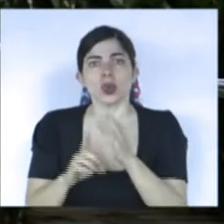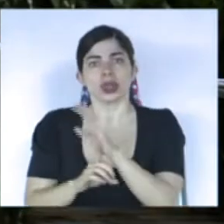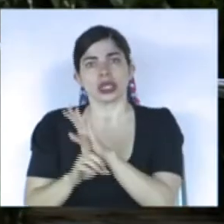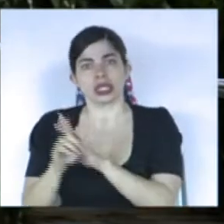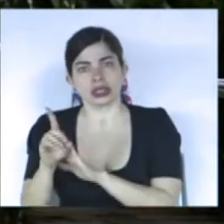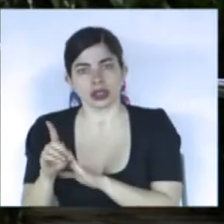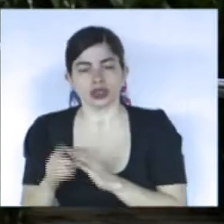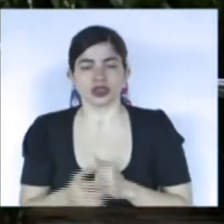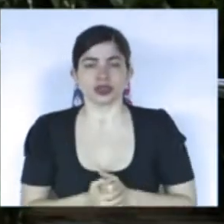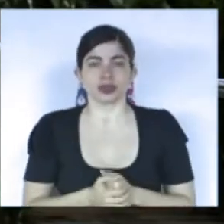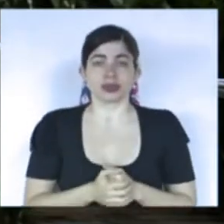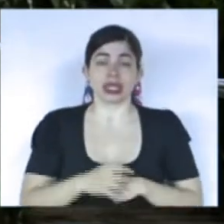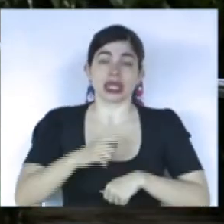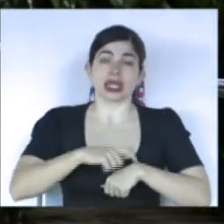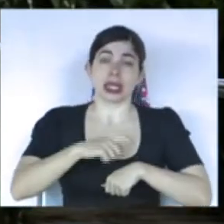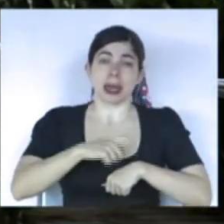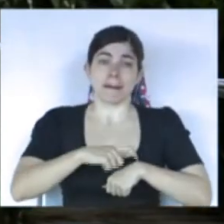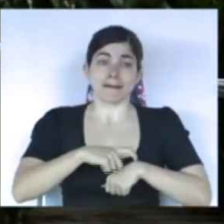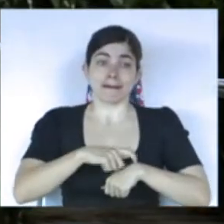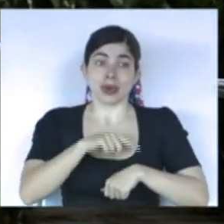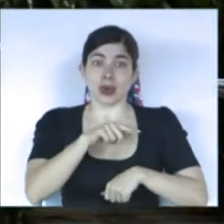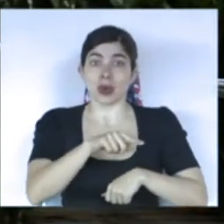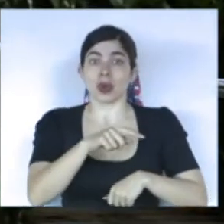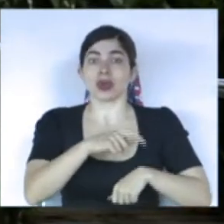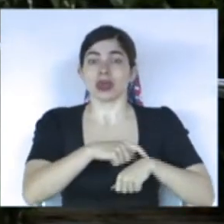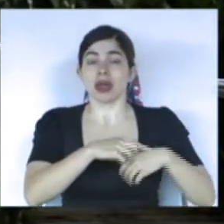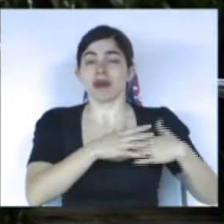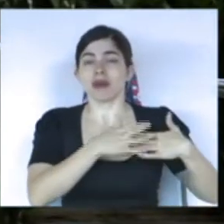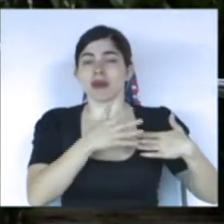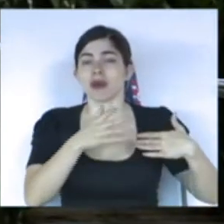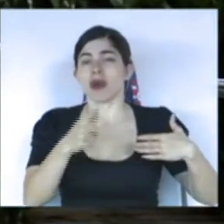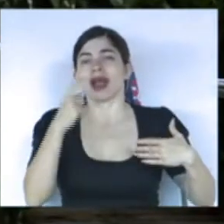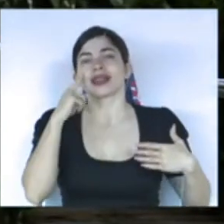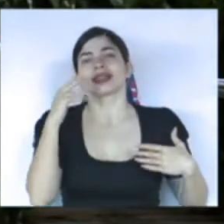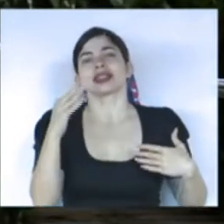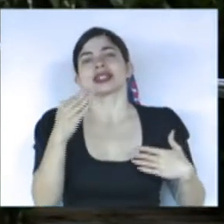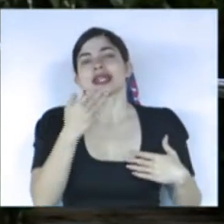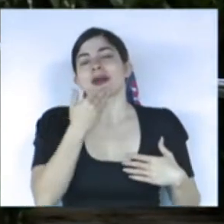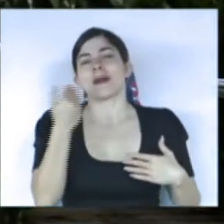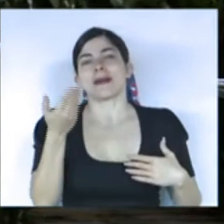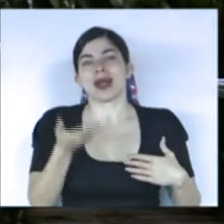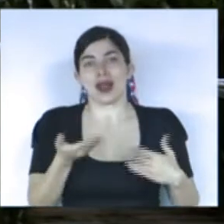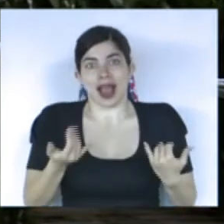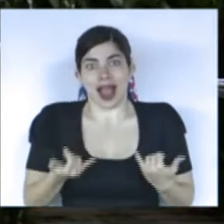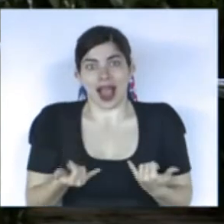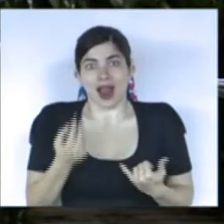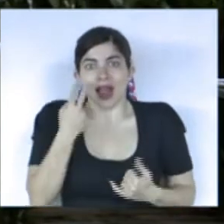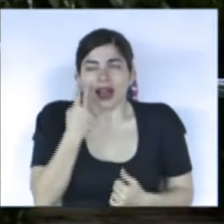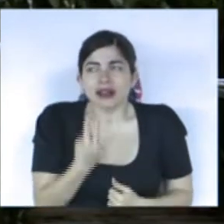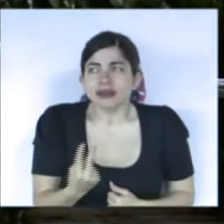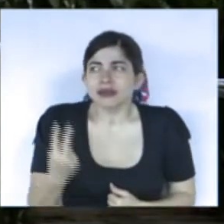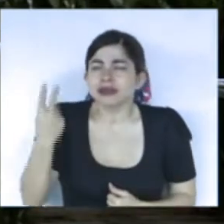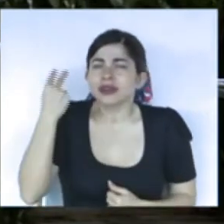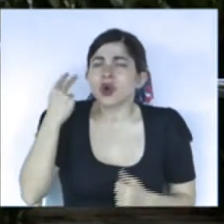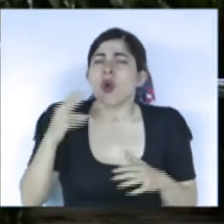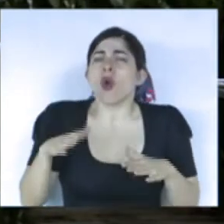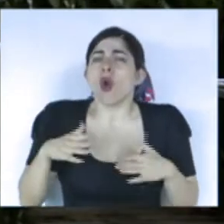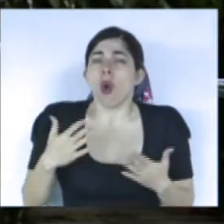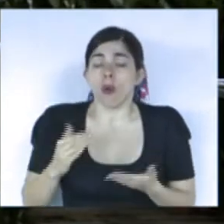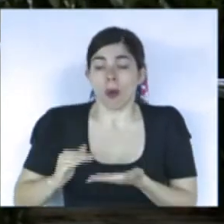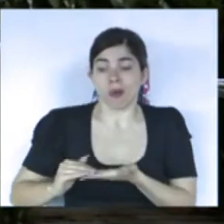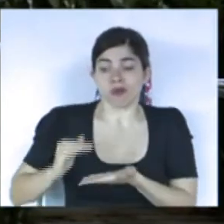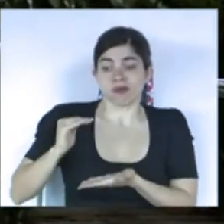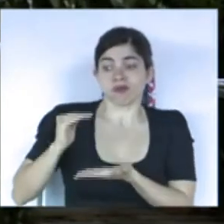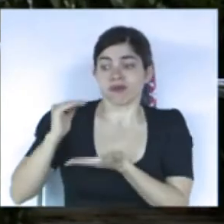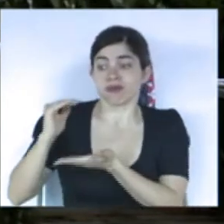El tiempo fue el mejor testigo y eso lo vemos hoy día como una mayor inversión en